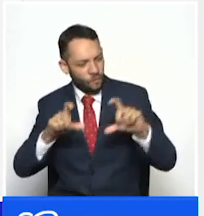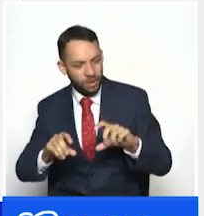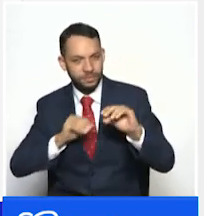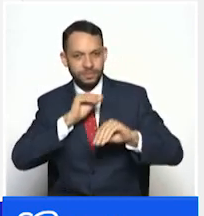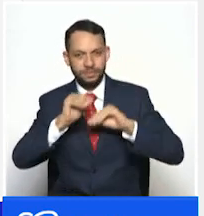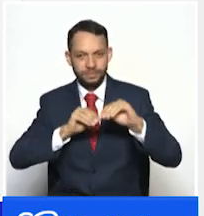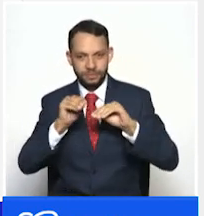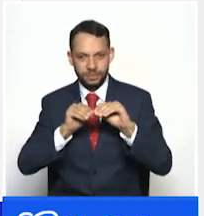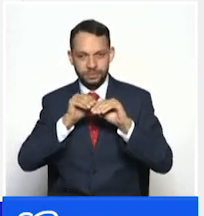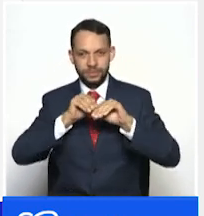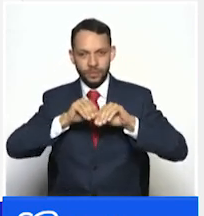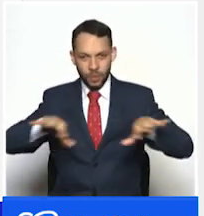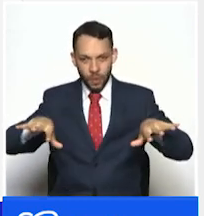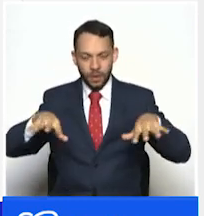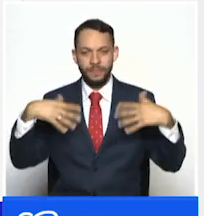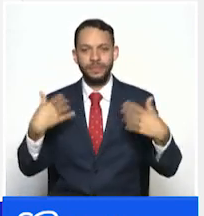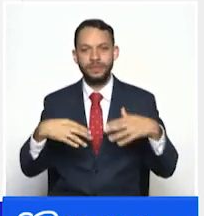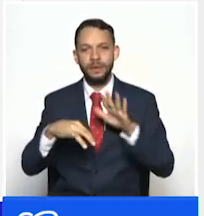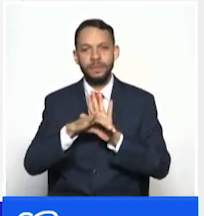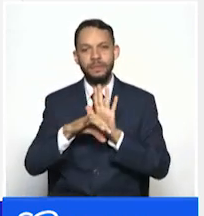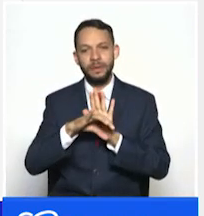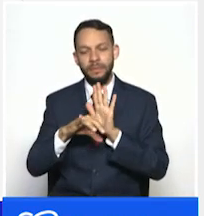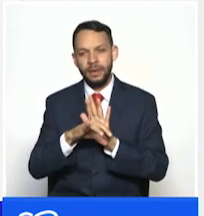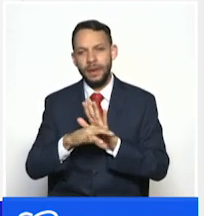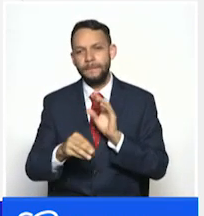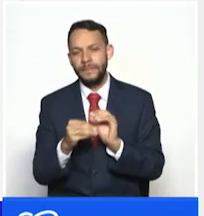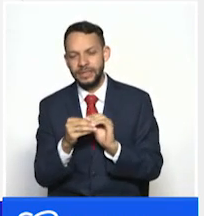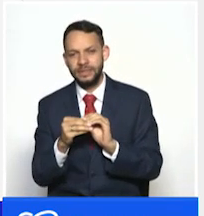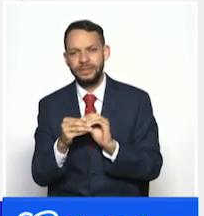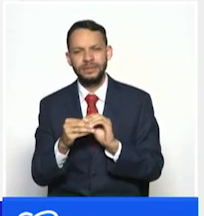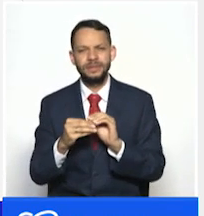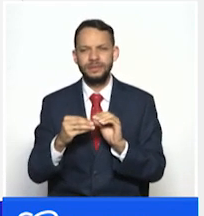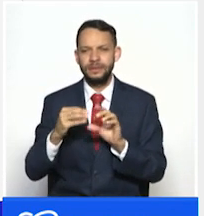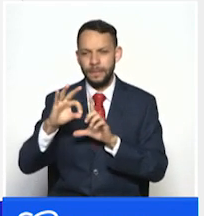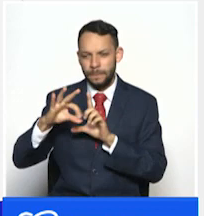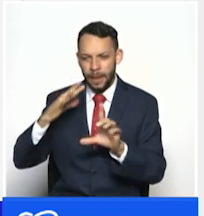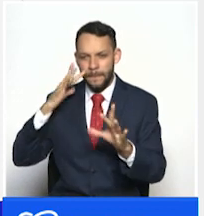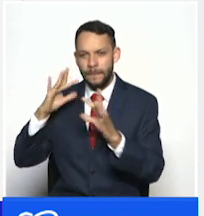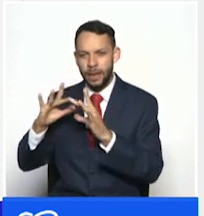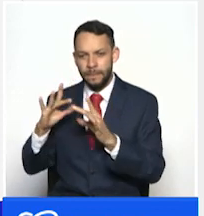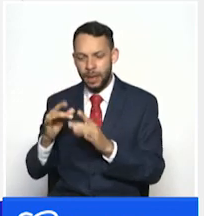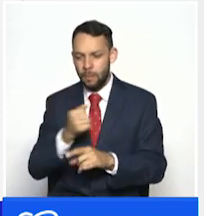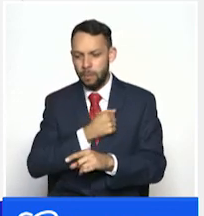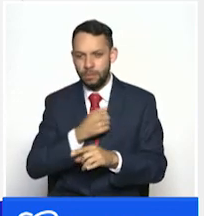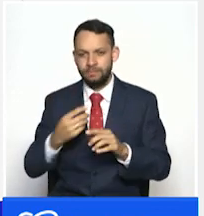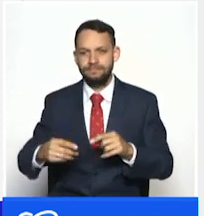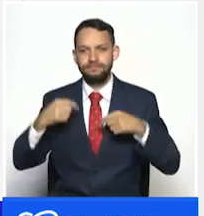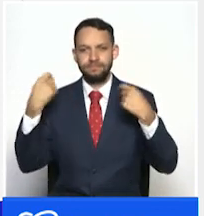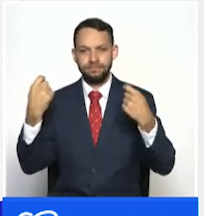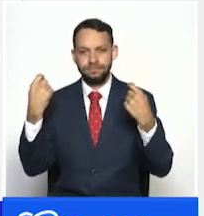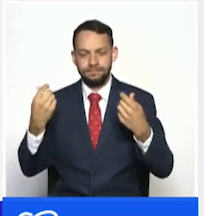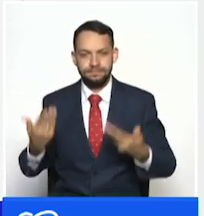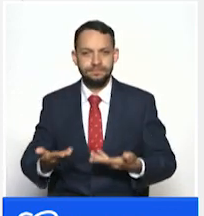que ella también promociona contenido en OnlyFans y para ella por supuesto las redes sociales terminan siendo su canal de comunicación